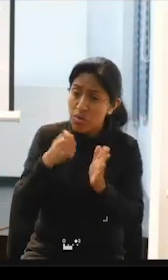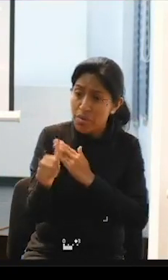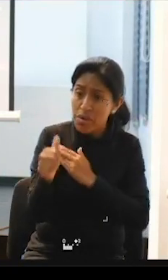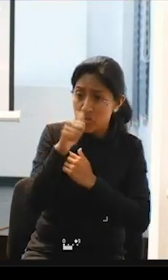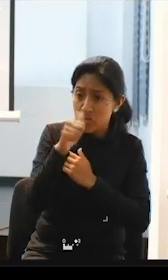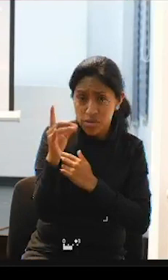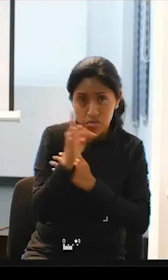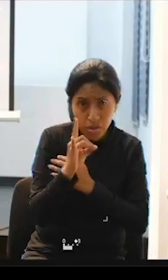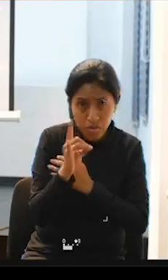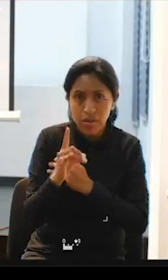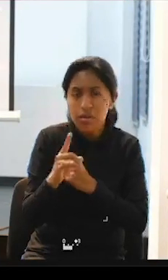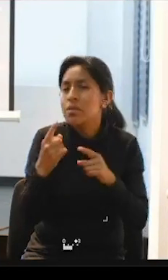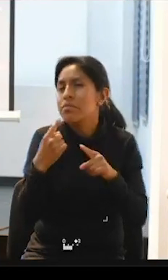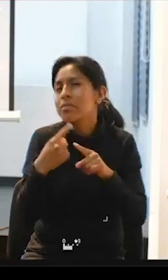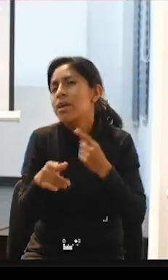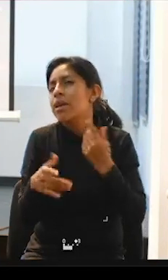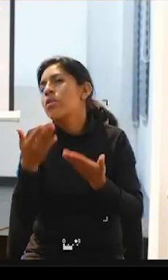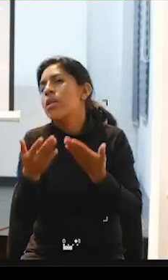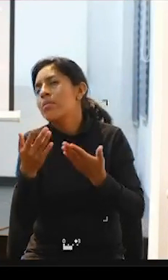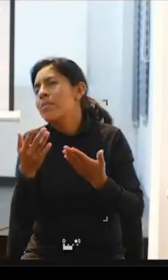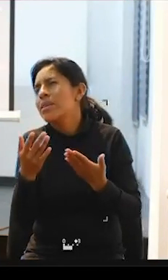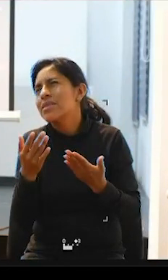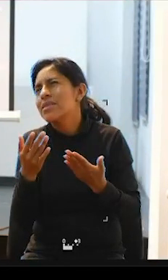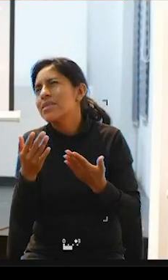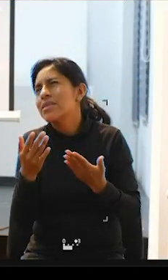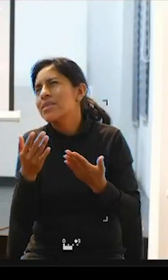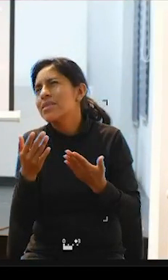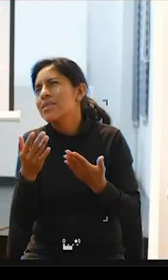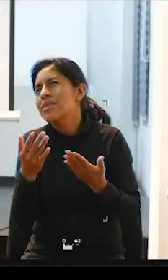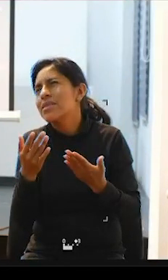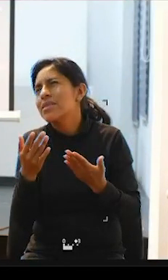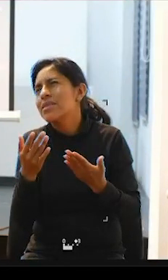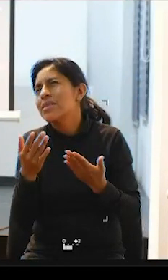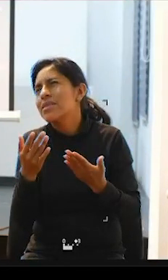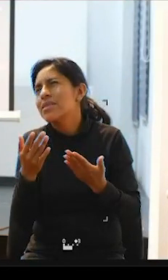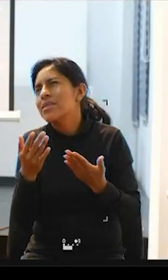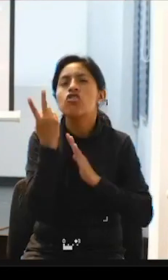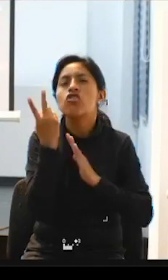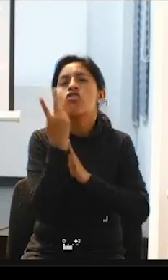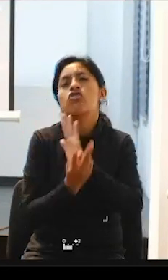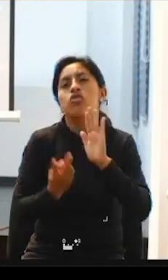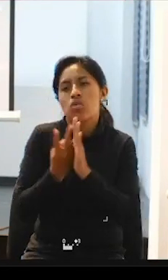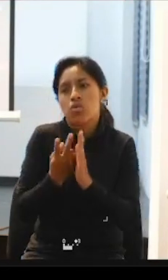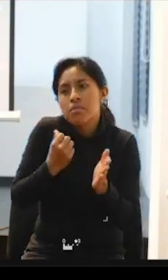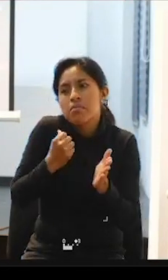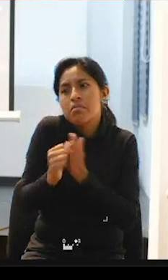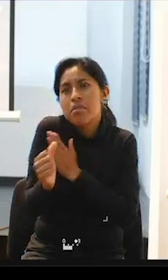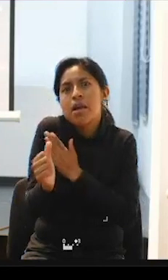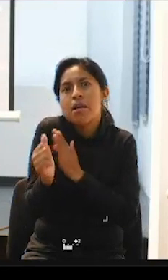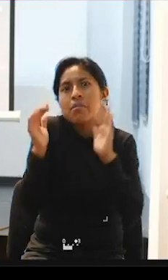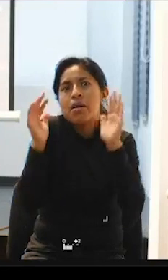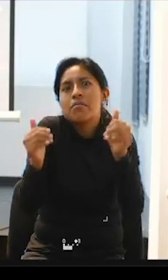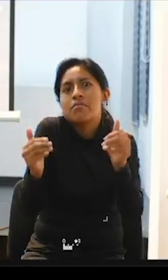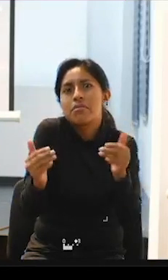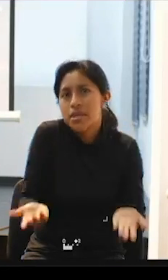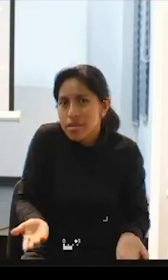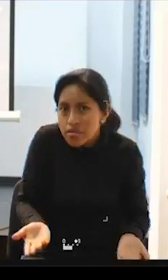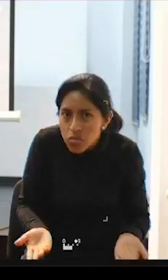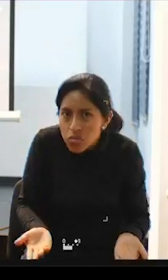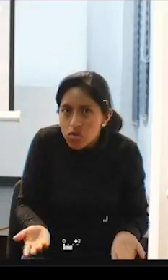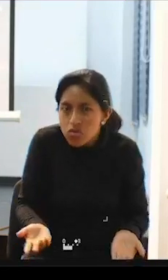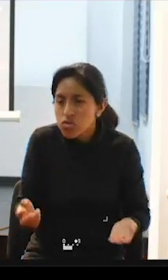pero tienen que ser dos horas por lo menos para que pueda cubrir por lo menos el minibus cuando vaya al lugar a trabajar